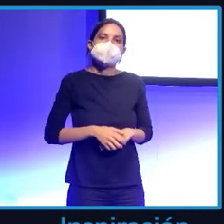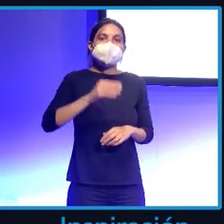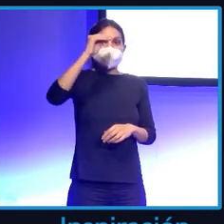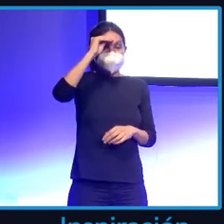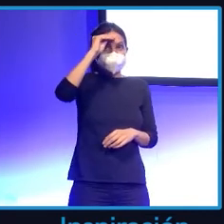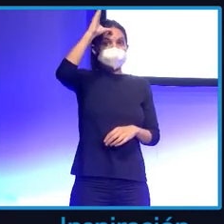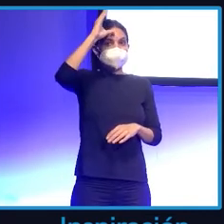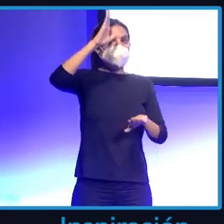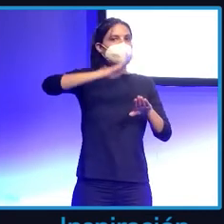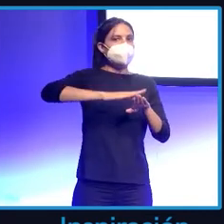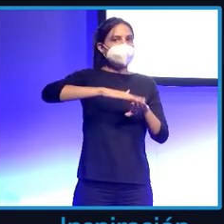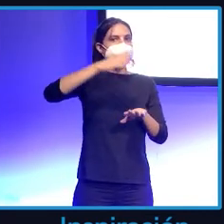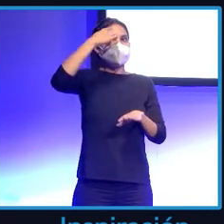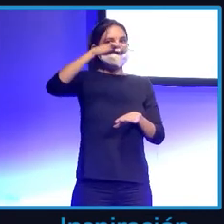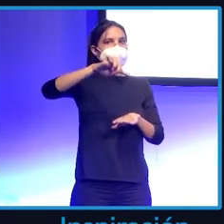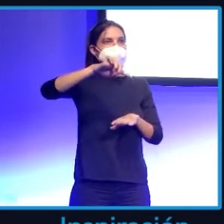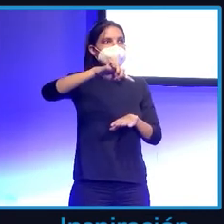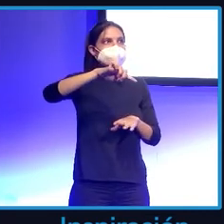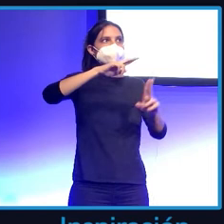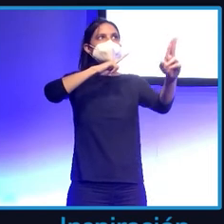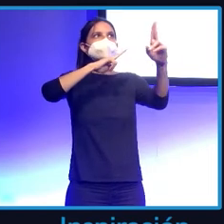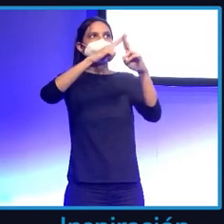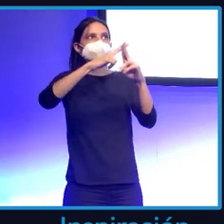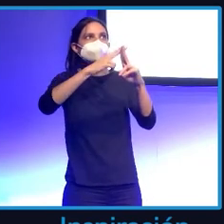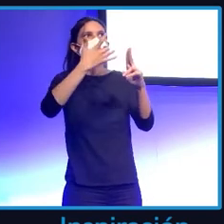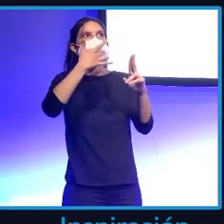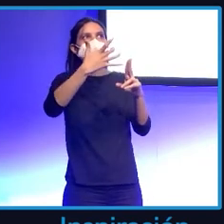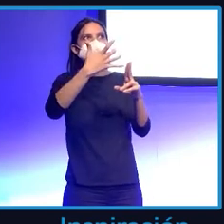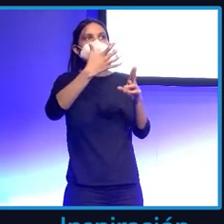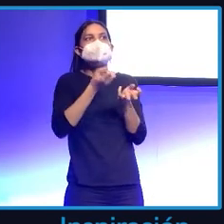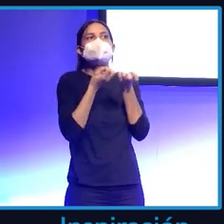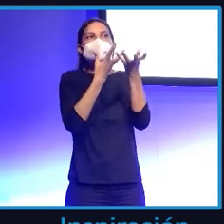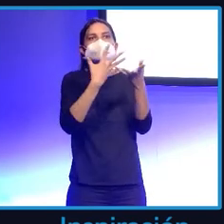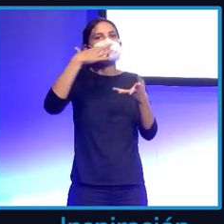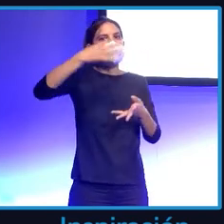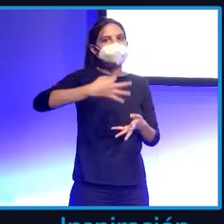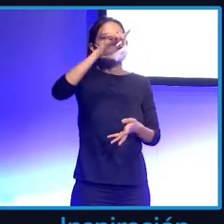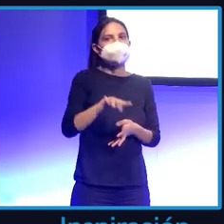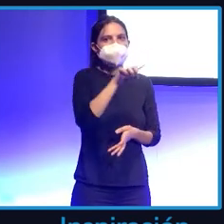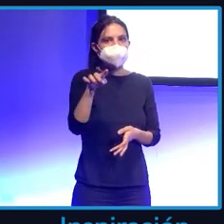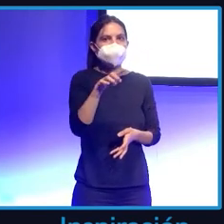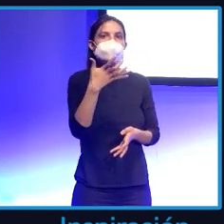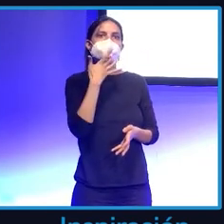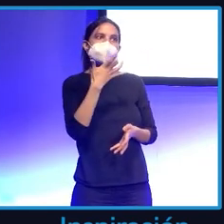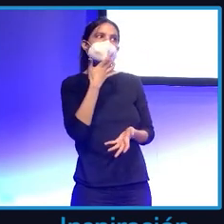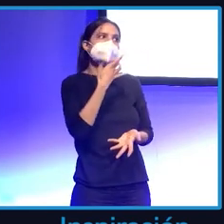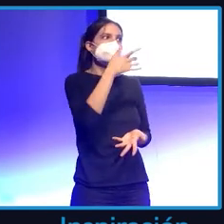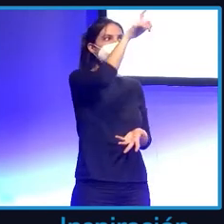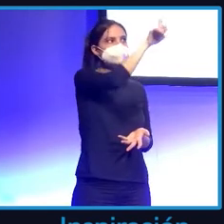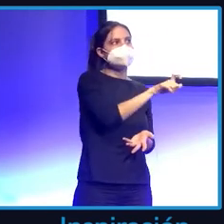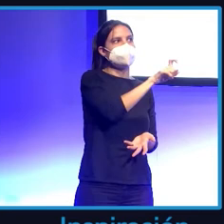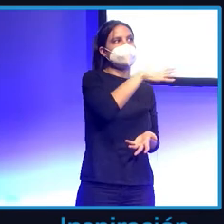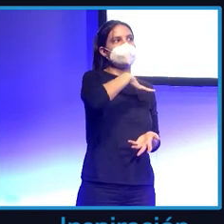hora de ver la veracidad de que ese dato tenga una real información. Imaginaros que puede confundir una persona con el mismo nombre.